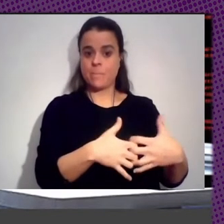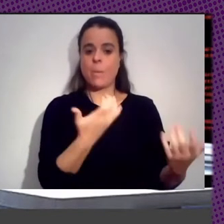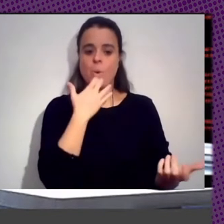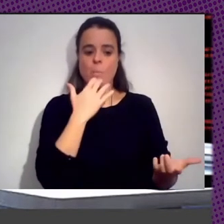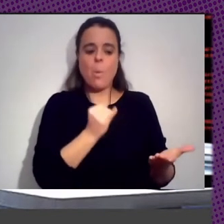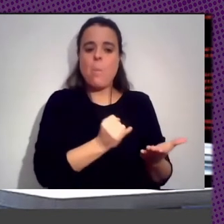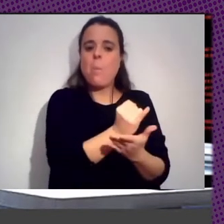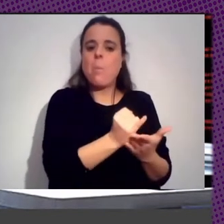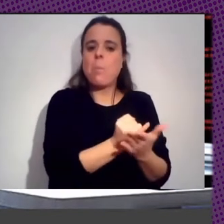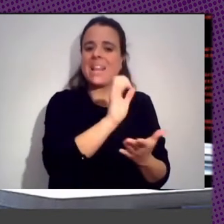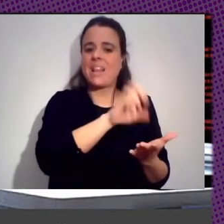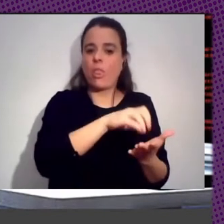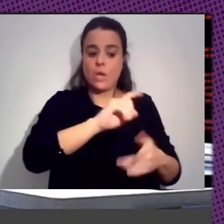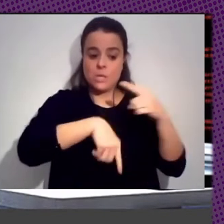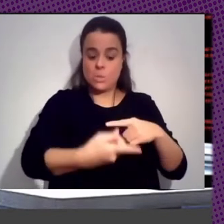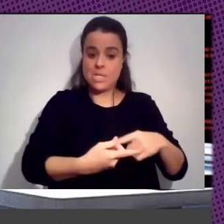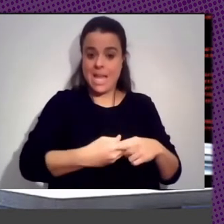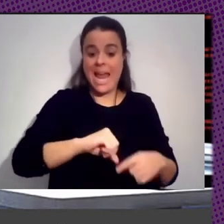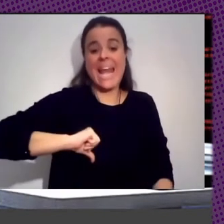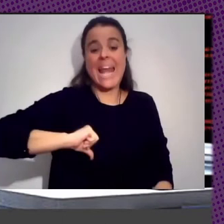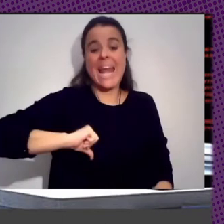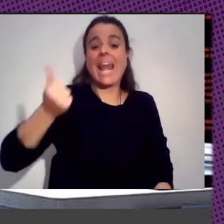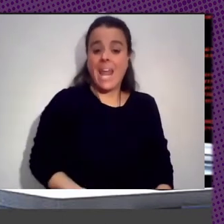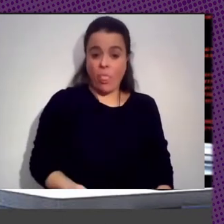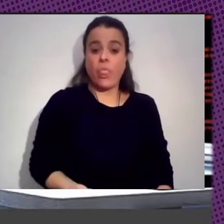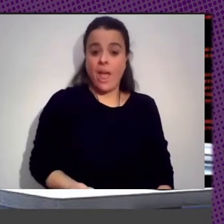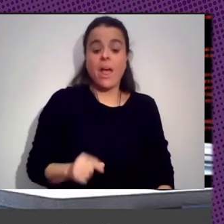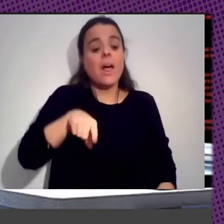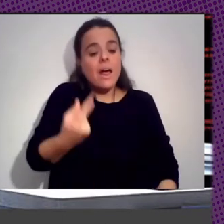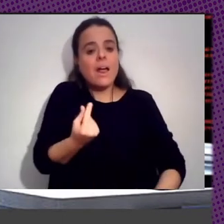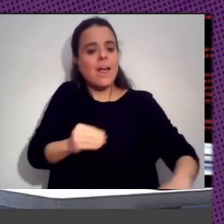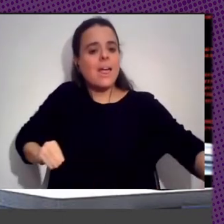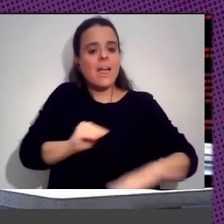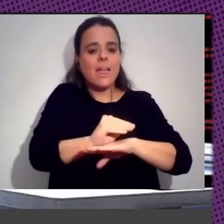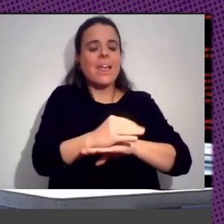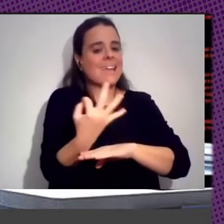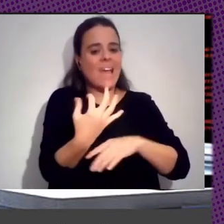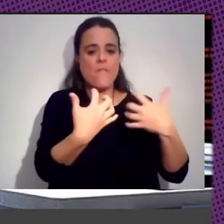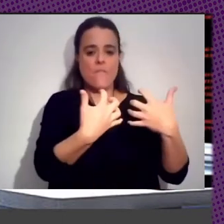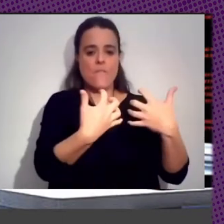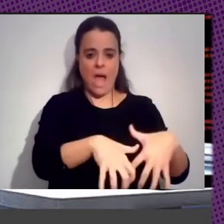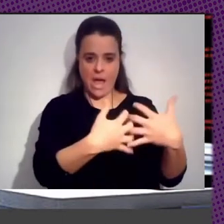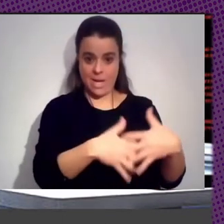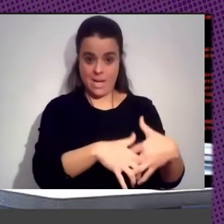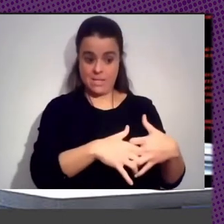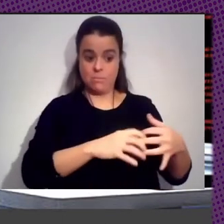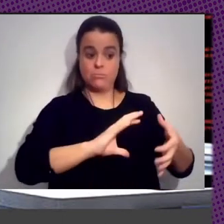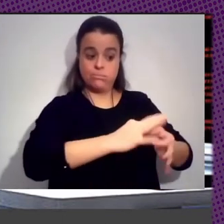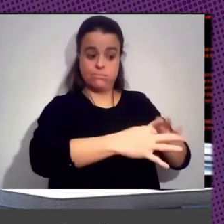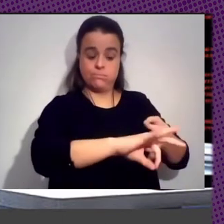Crearon La Riqueza Que Se Invirtió En Las Fábricas Entonces Esa Relación Entre